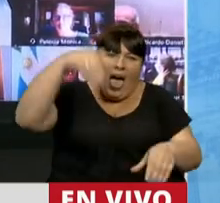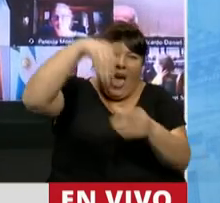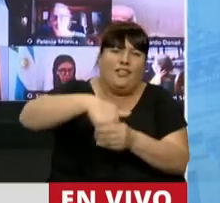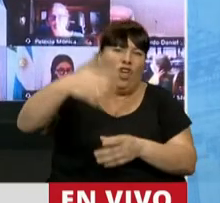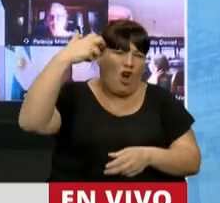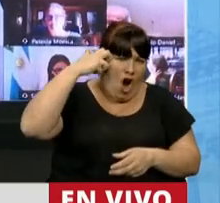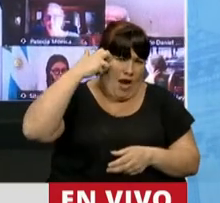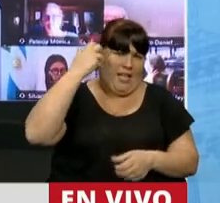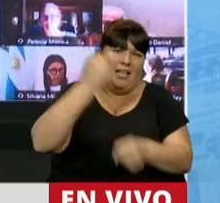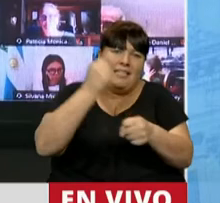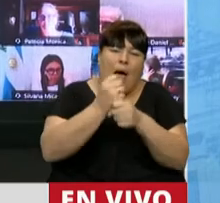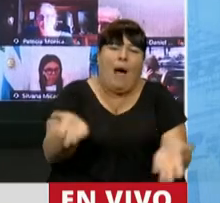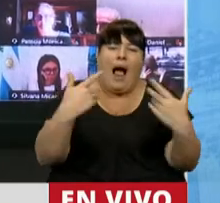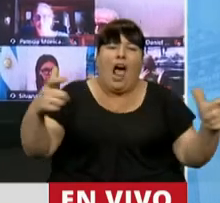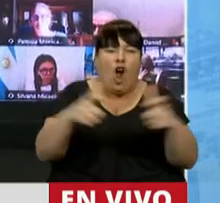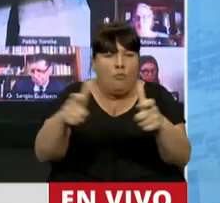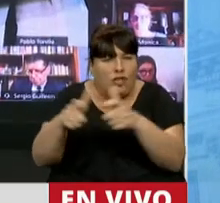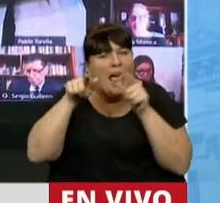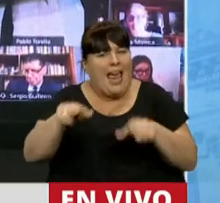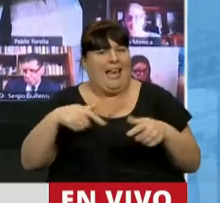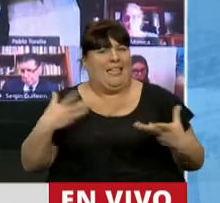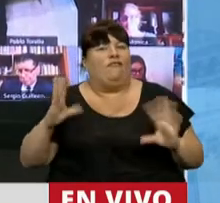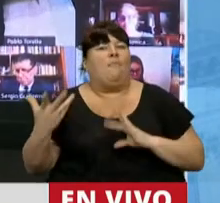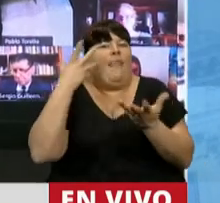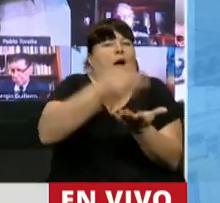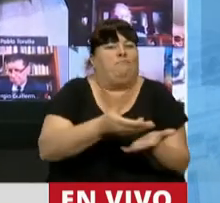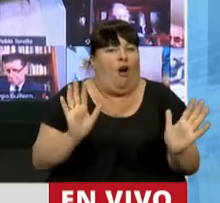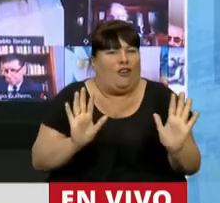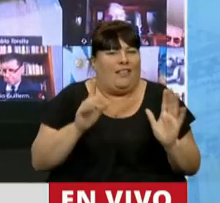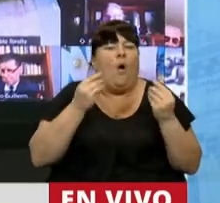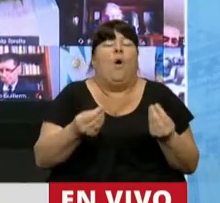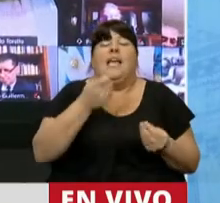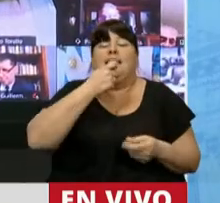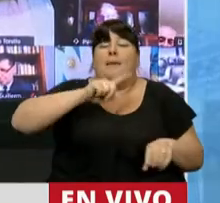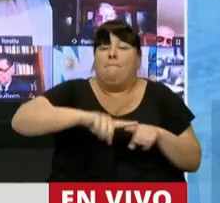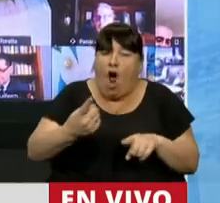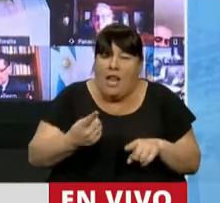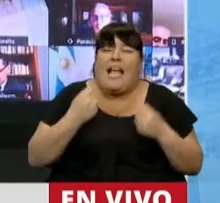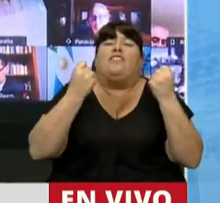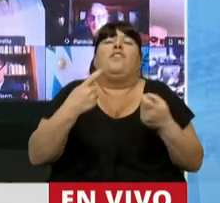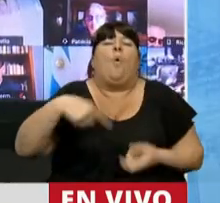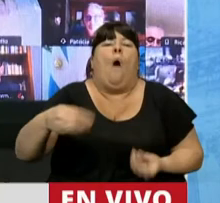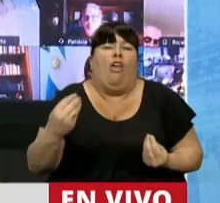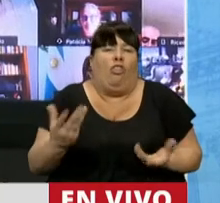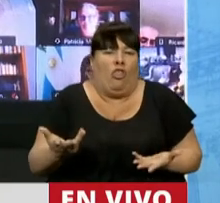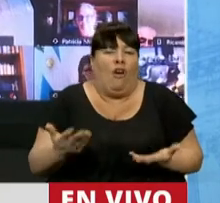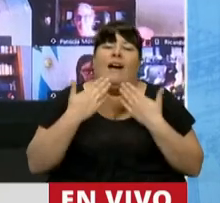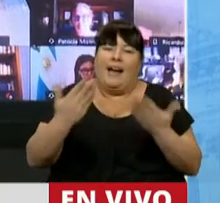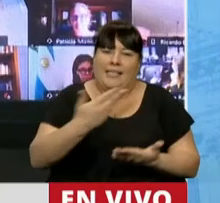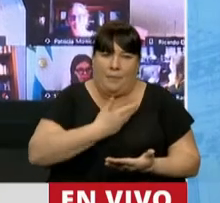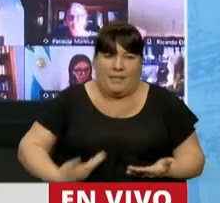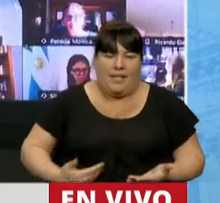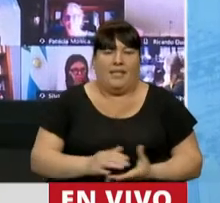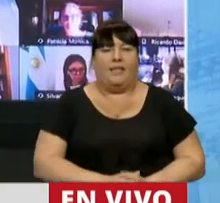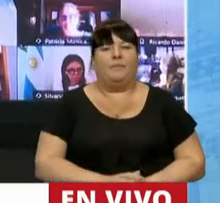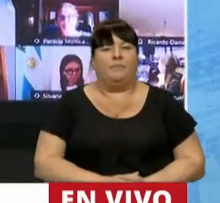a trabajar, hacer trabajar a las comisiones. Ese es nuestro aporte solidario. ¿Cuándo la política va a ser el esfuerzo? Gracias, señor presidente.